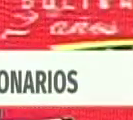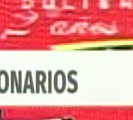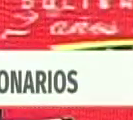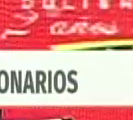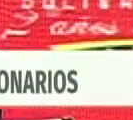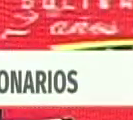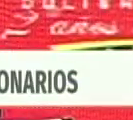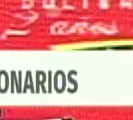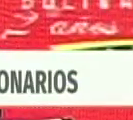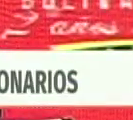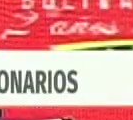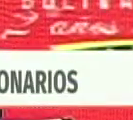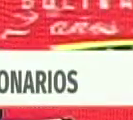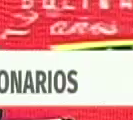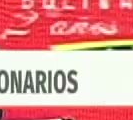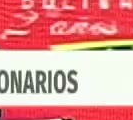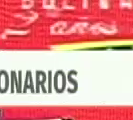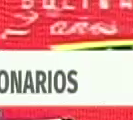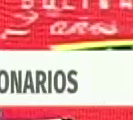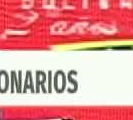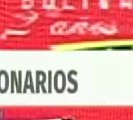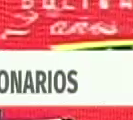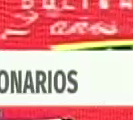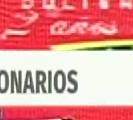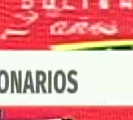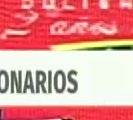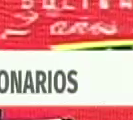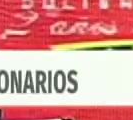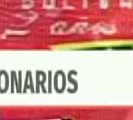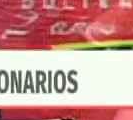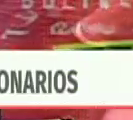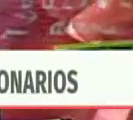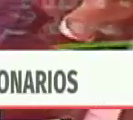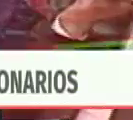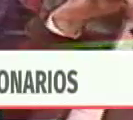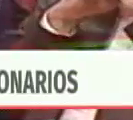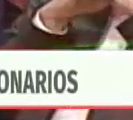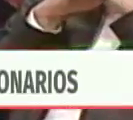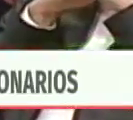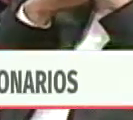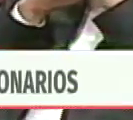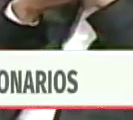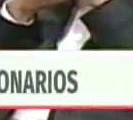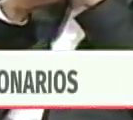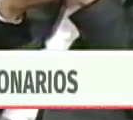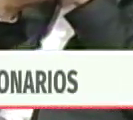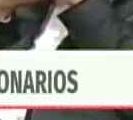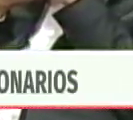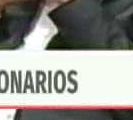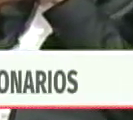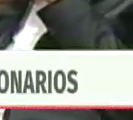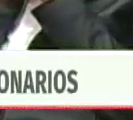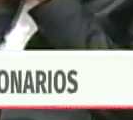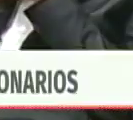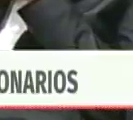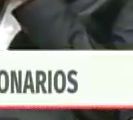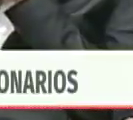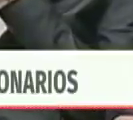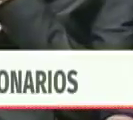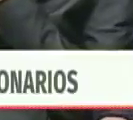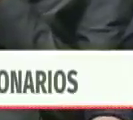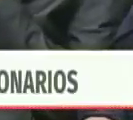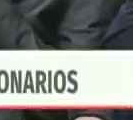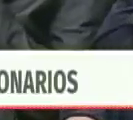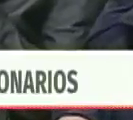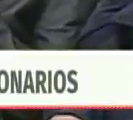para fortalecer el poder popular. Al final, al el centro de nuestra acción como